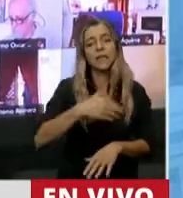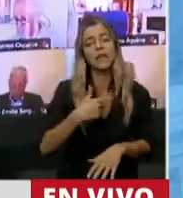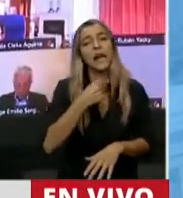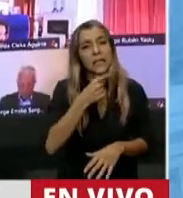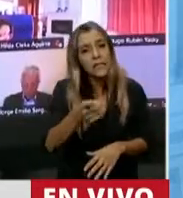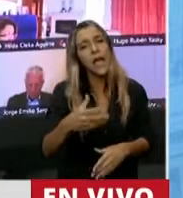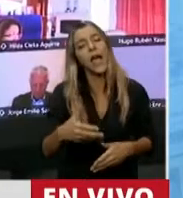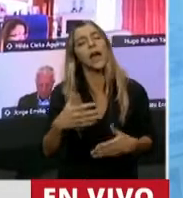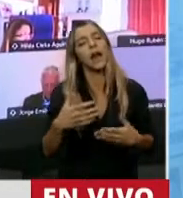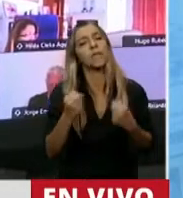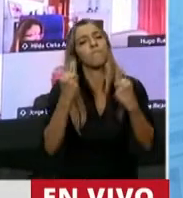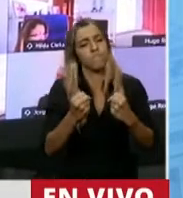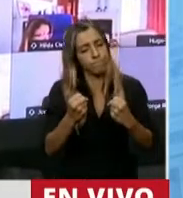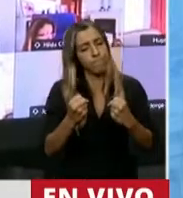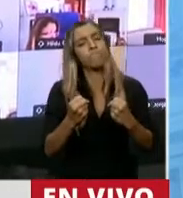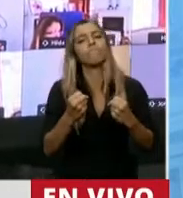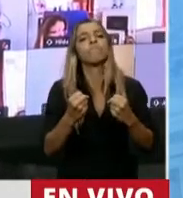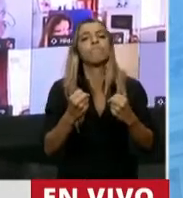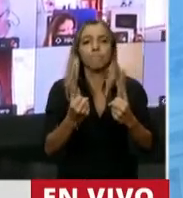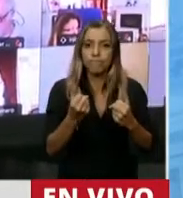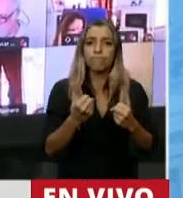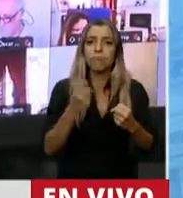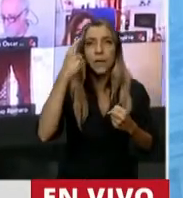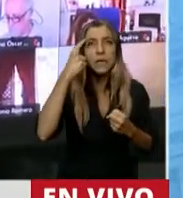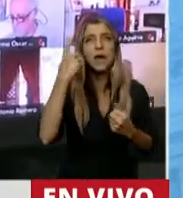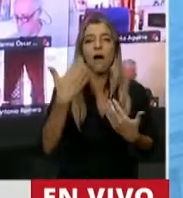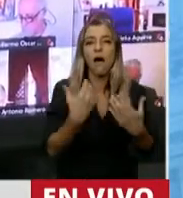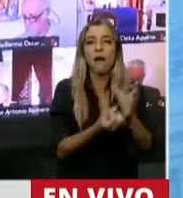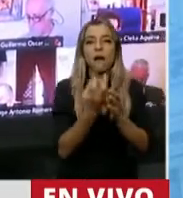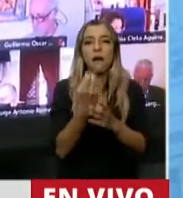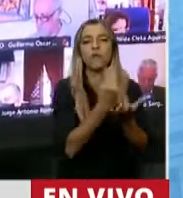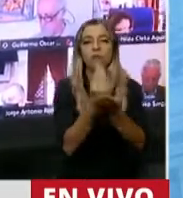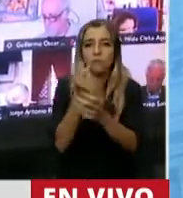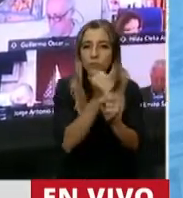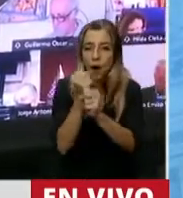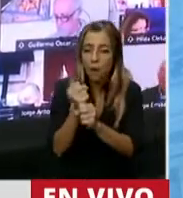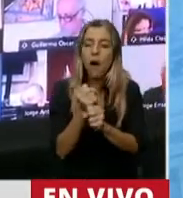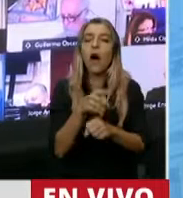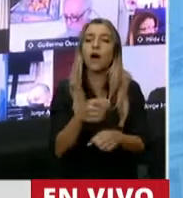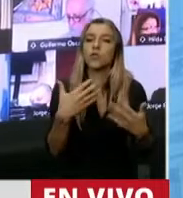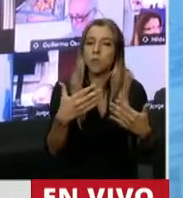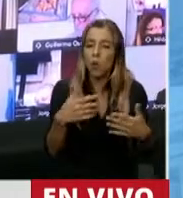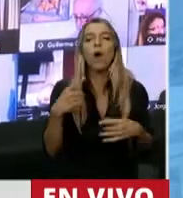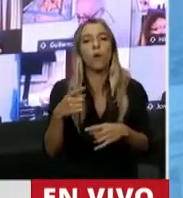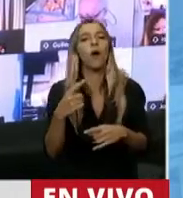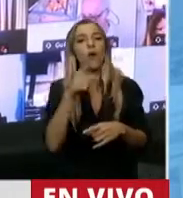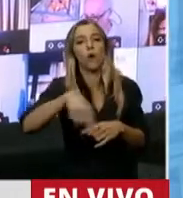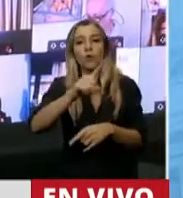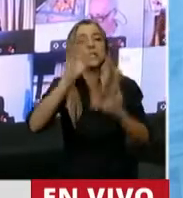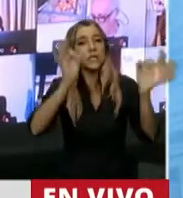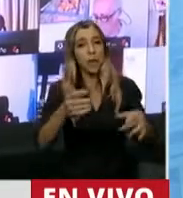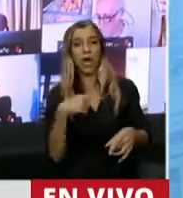por el país, que quieran crear empleos, que hay otro camino, que hay una oposición que no se va a subir al populismo ni se va